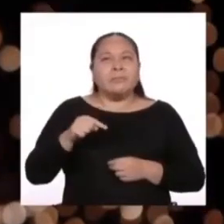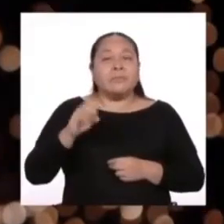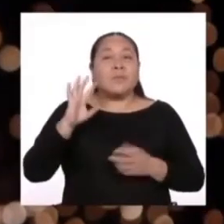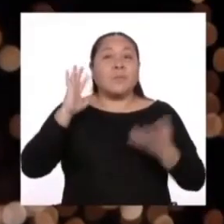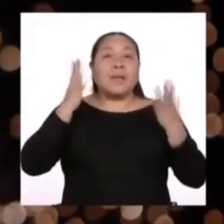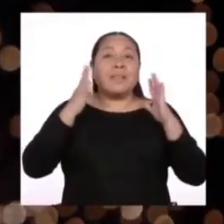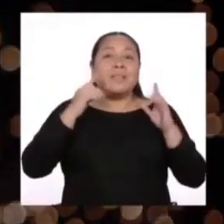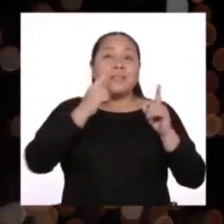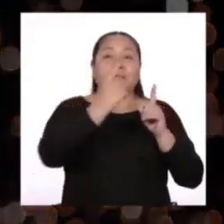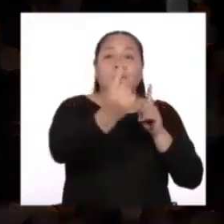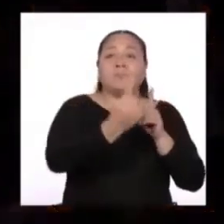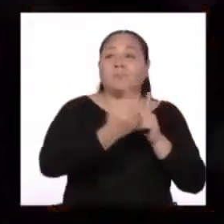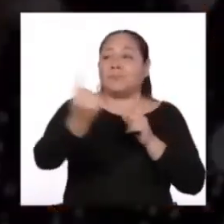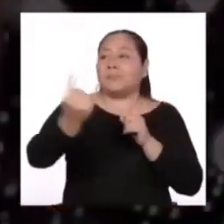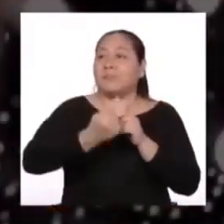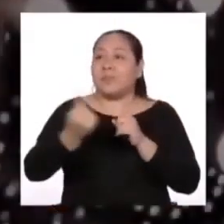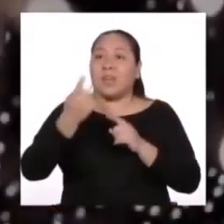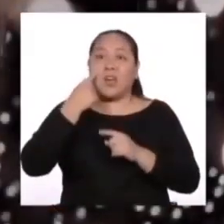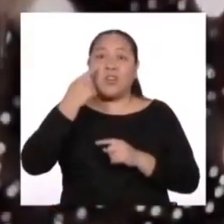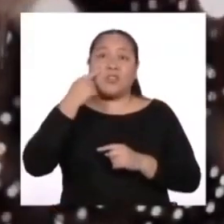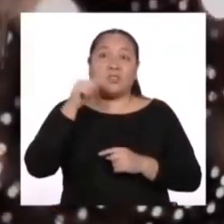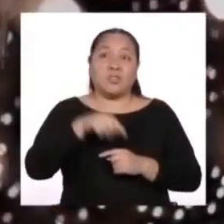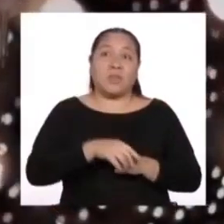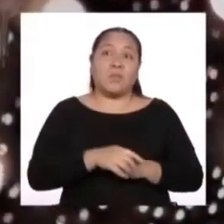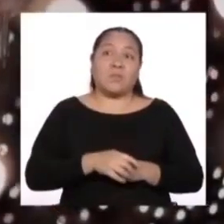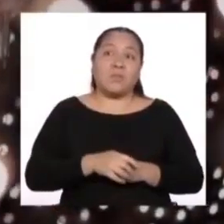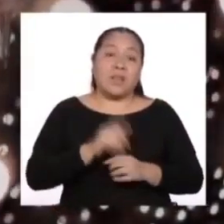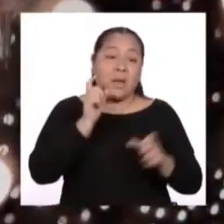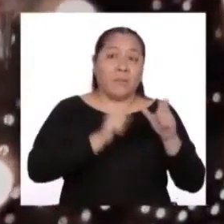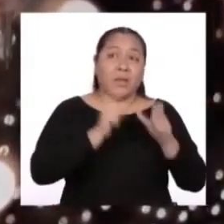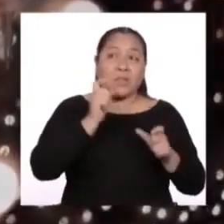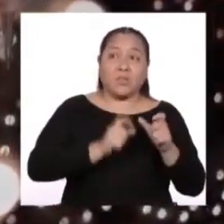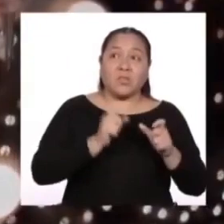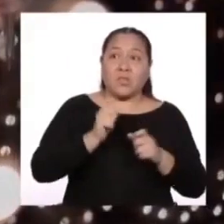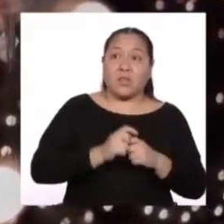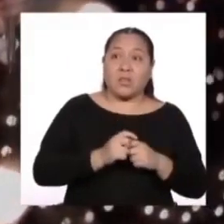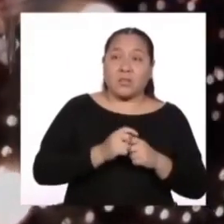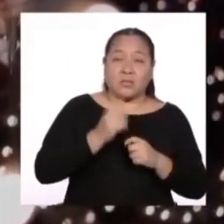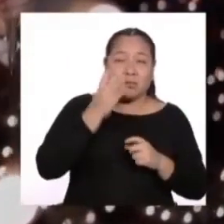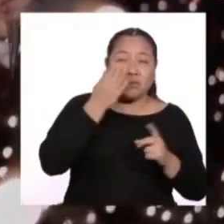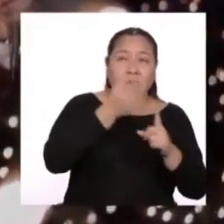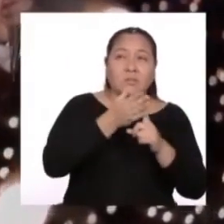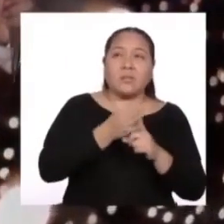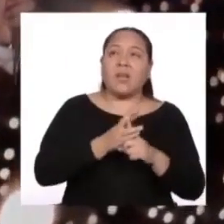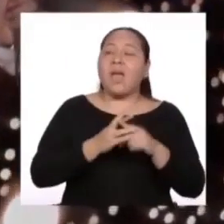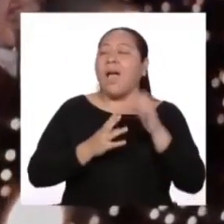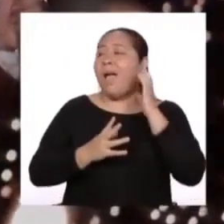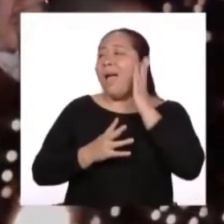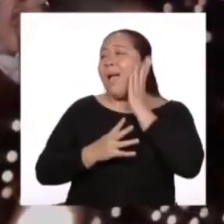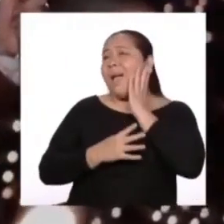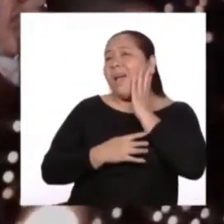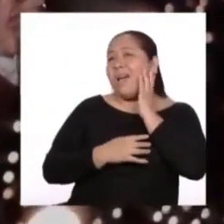estereotipos, pero son las formas más fáciles en las que caer en realidad en las personas. ¡Ay! Un admirador viene a